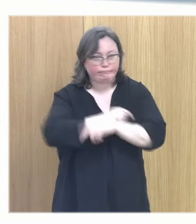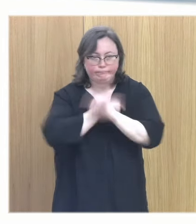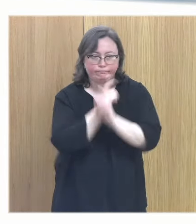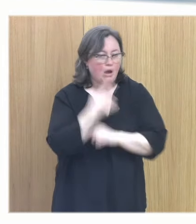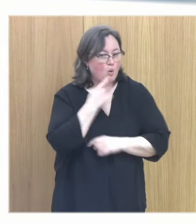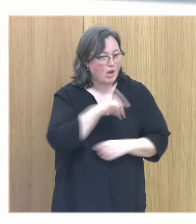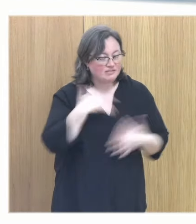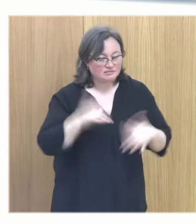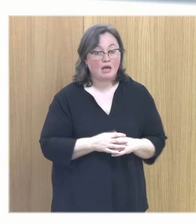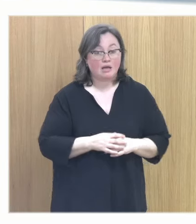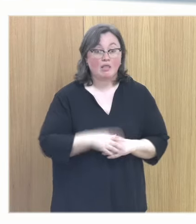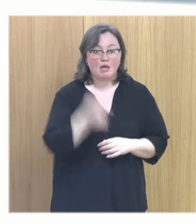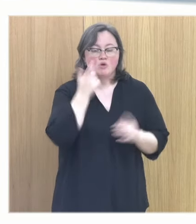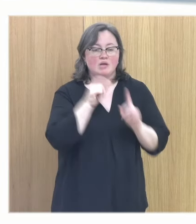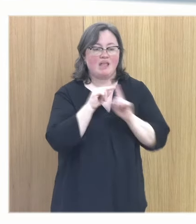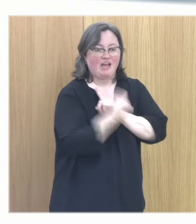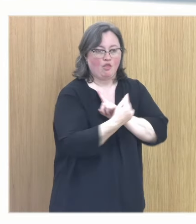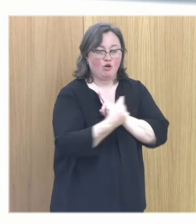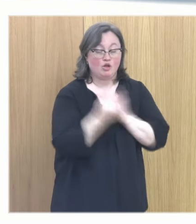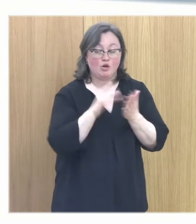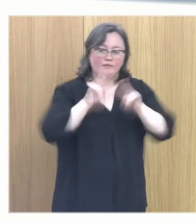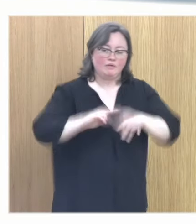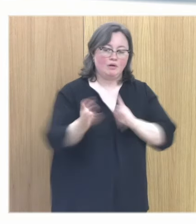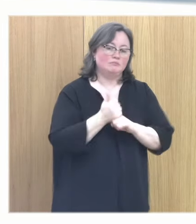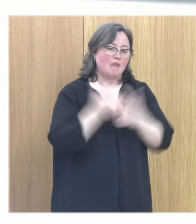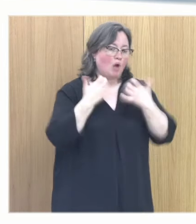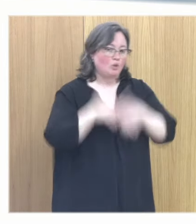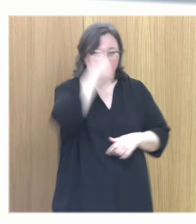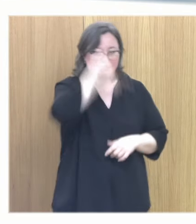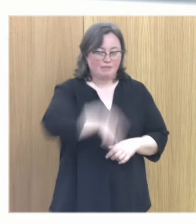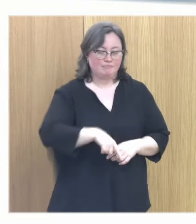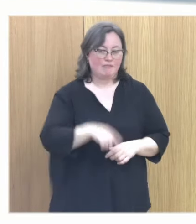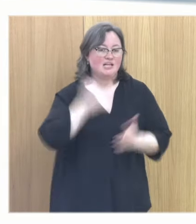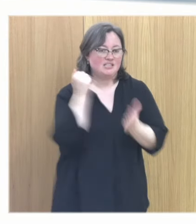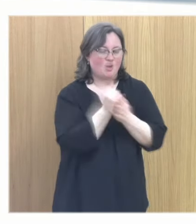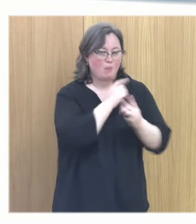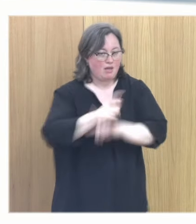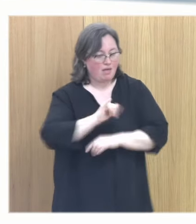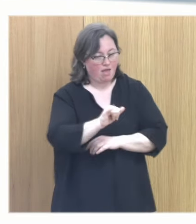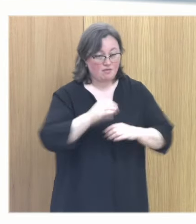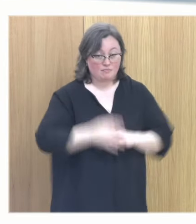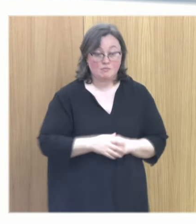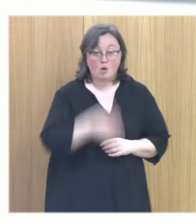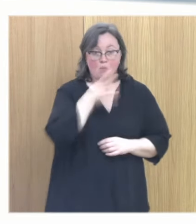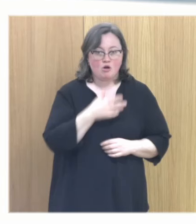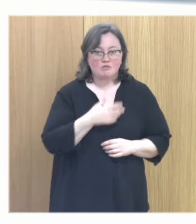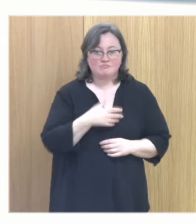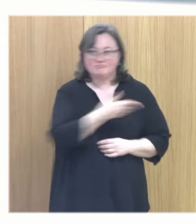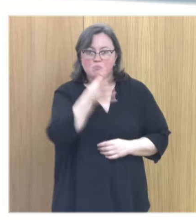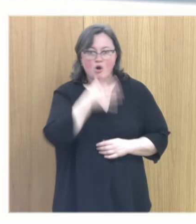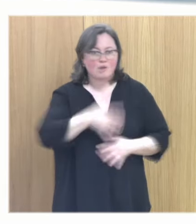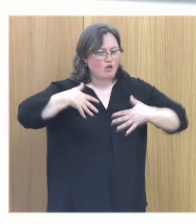gramaticales y ese es un indicador que cuando yo me encuentro automáticamente me sitúa porque no suelo no pasa por